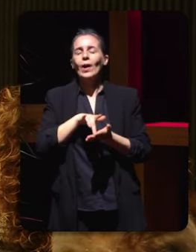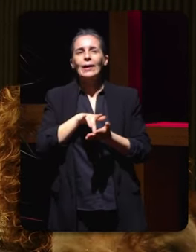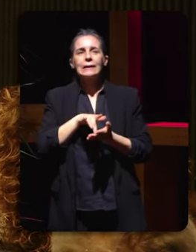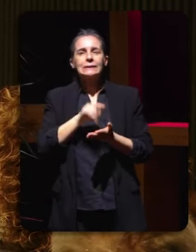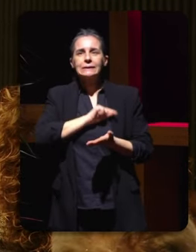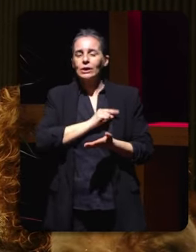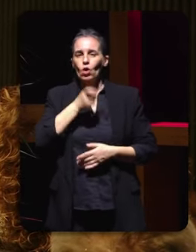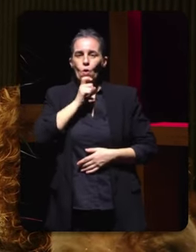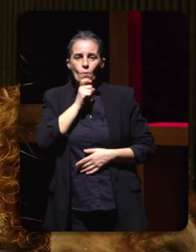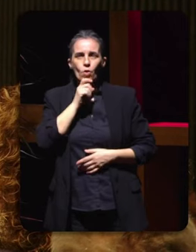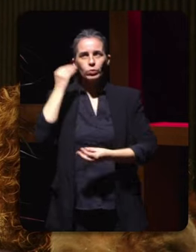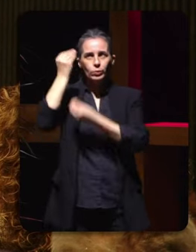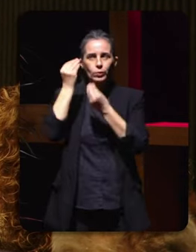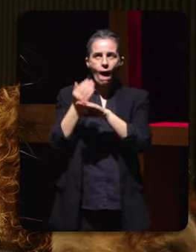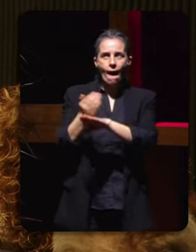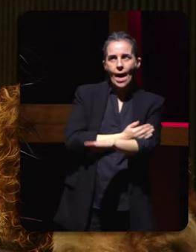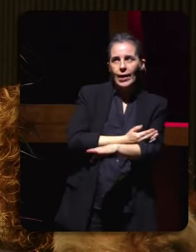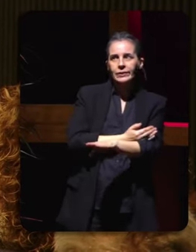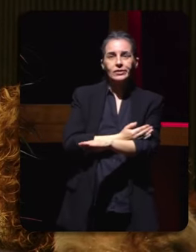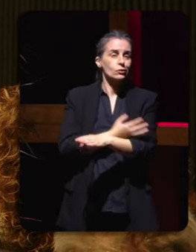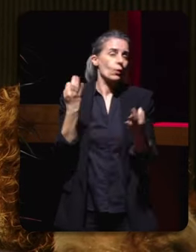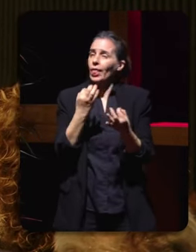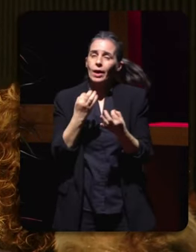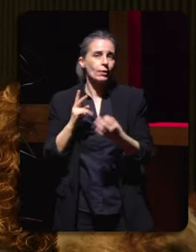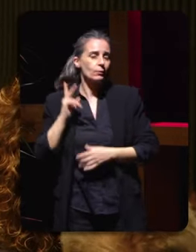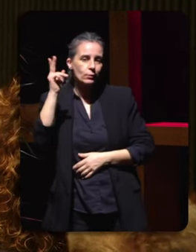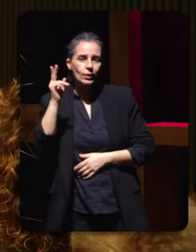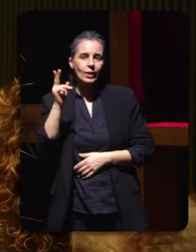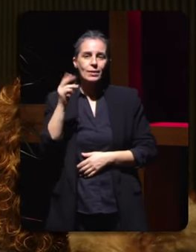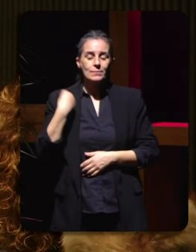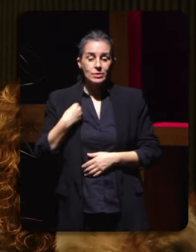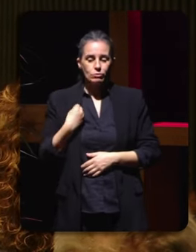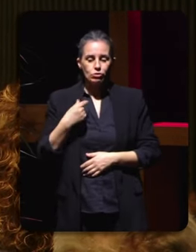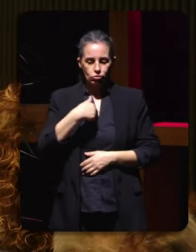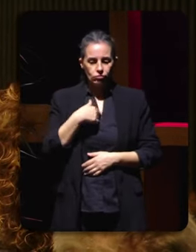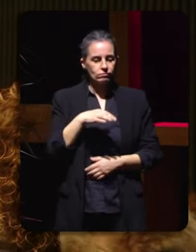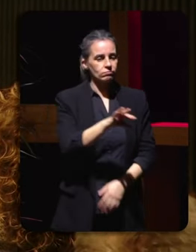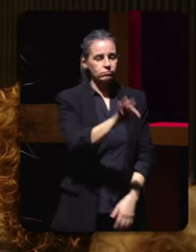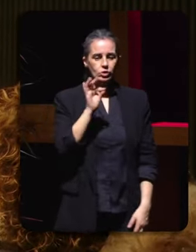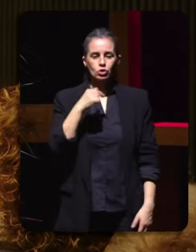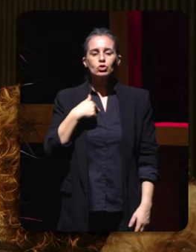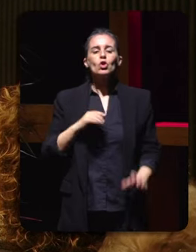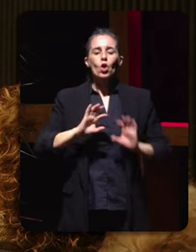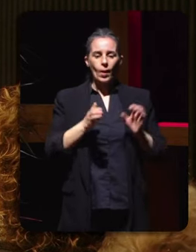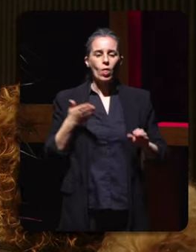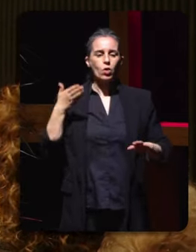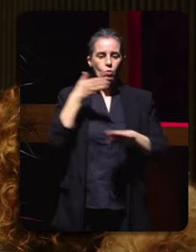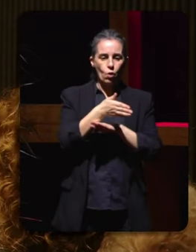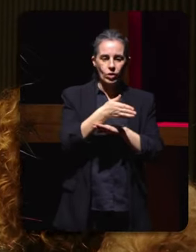hai unha decisión se é moi meditado se é inevitable como é o día seguinte a vou me da radio non volvo aquí cada día